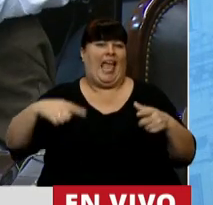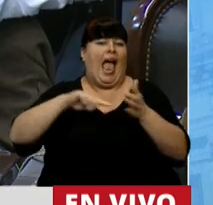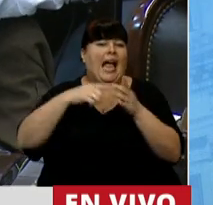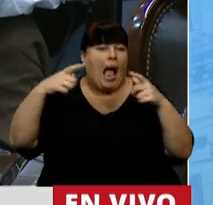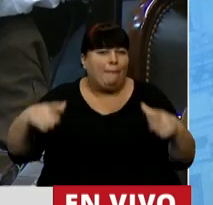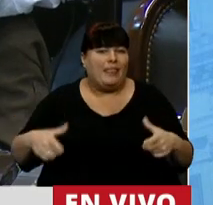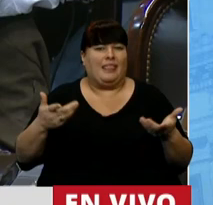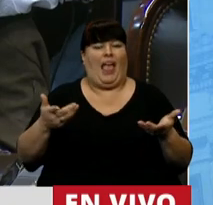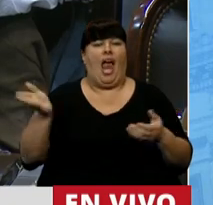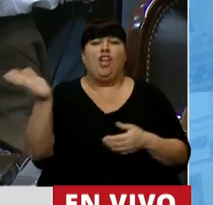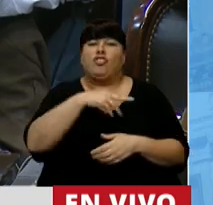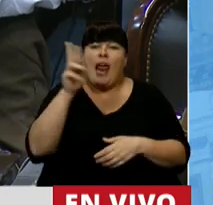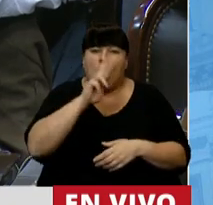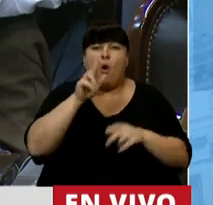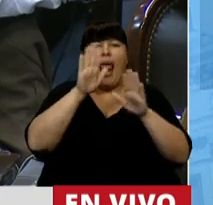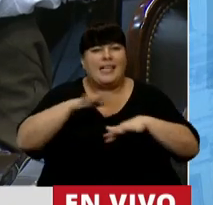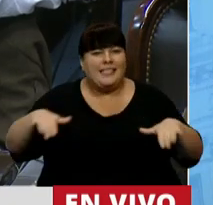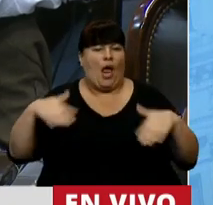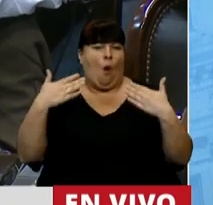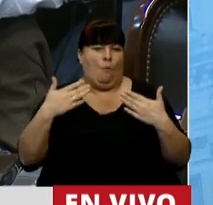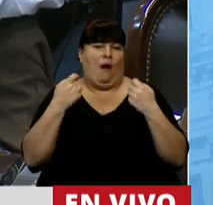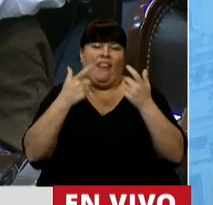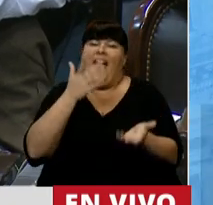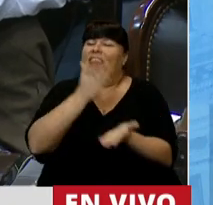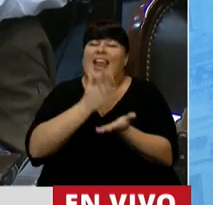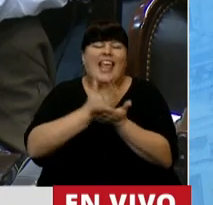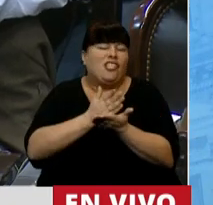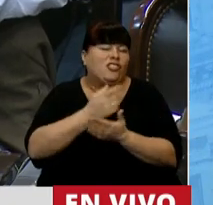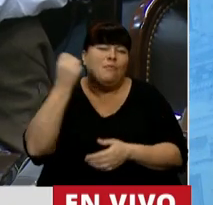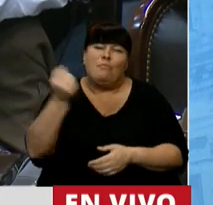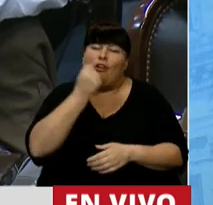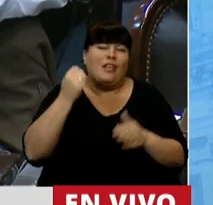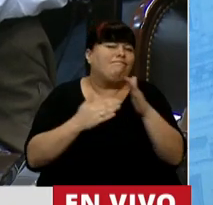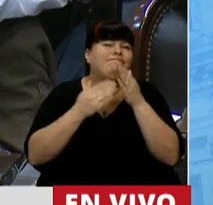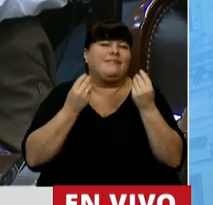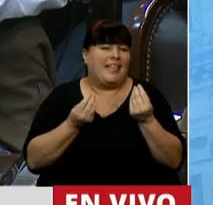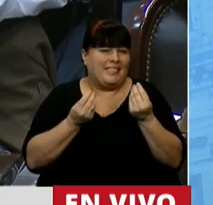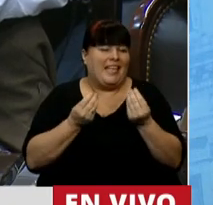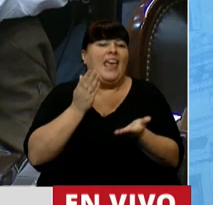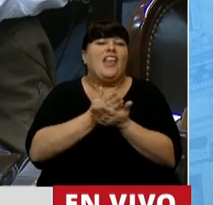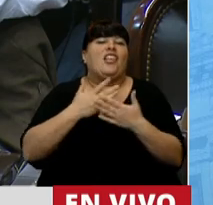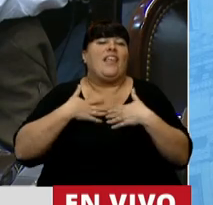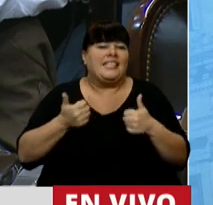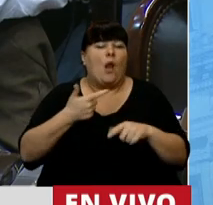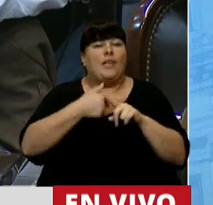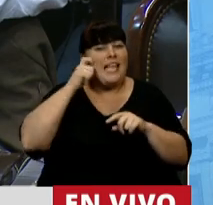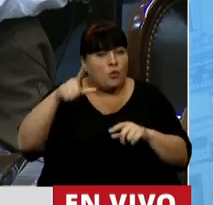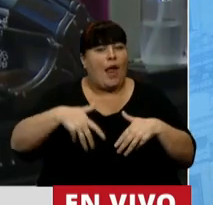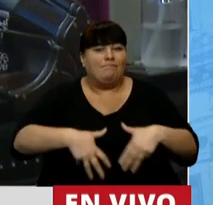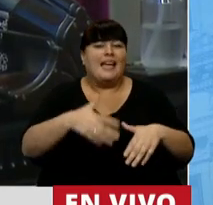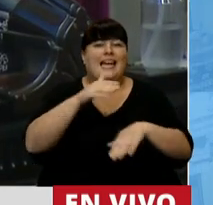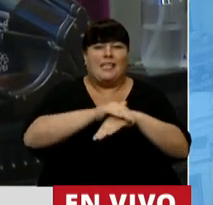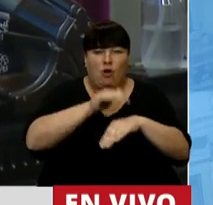autónoma, todas las mujeres, todas las niñas, podamos acceder a un derecho fundamental que es el de la salud sexual y procreación